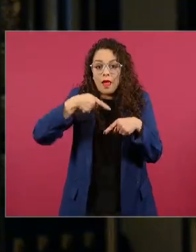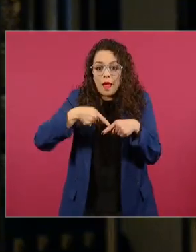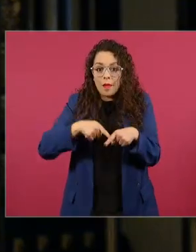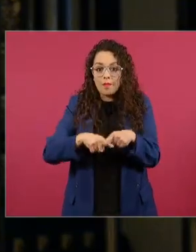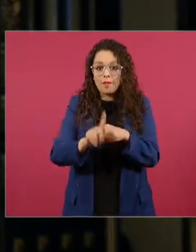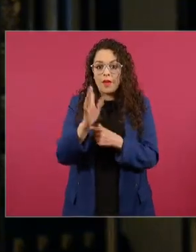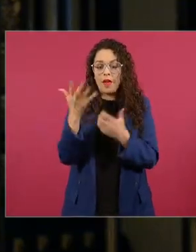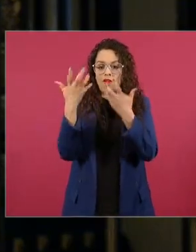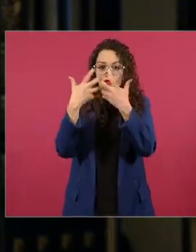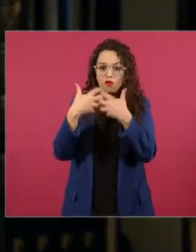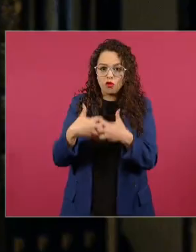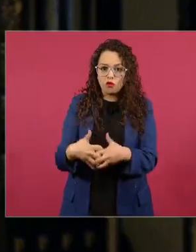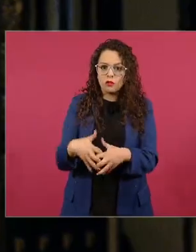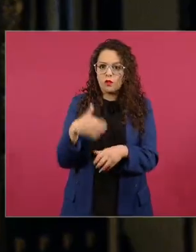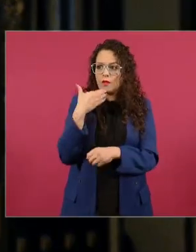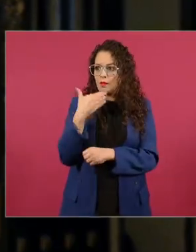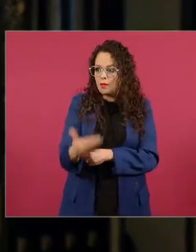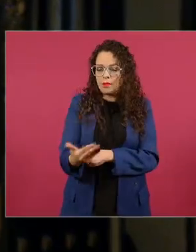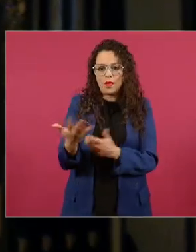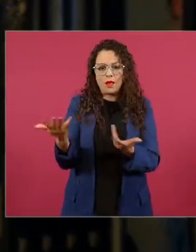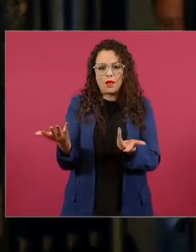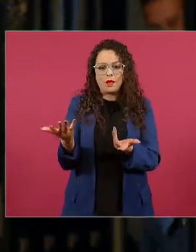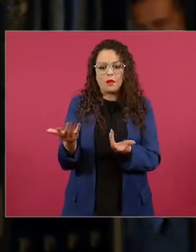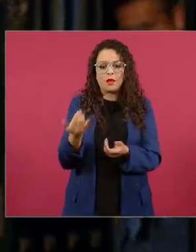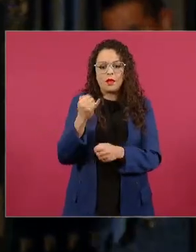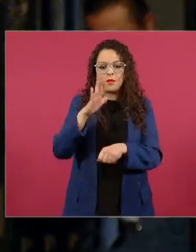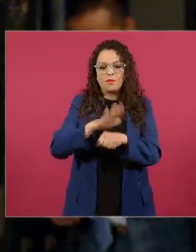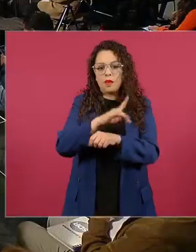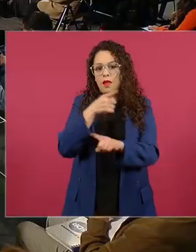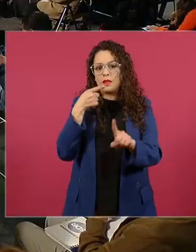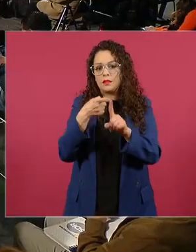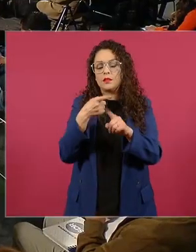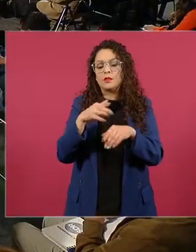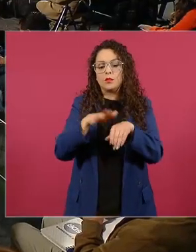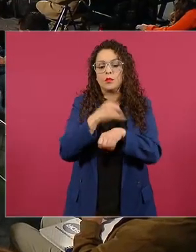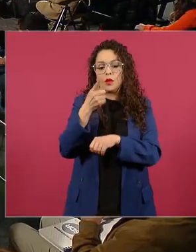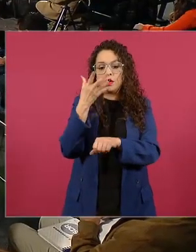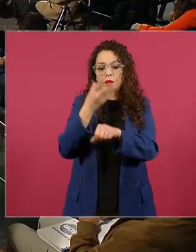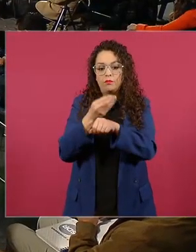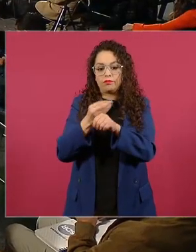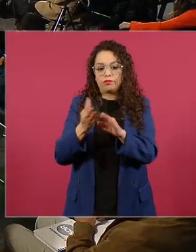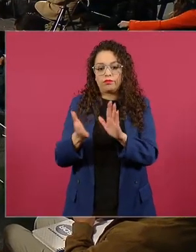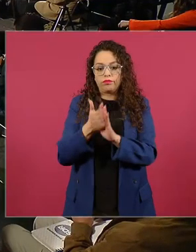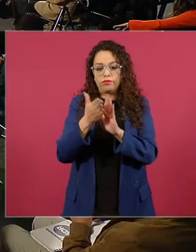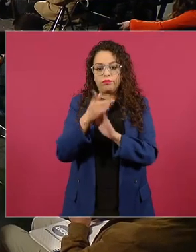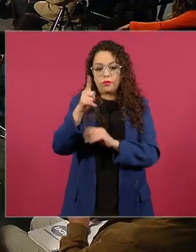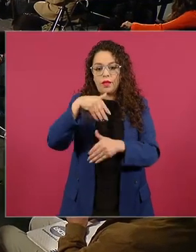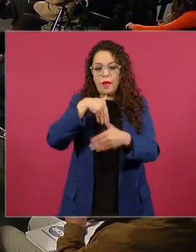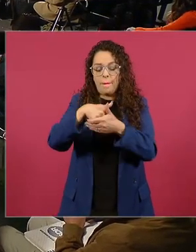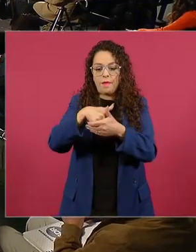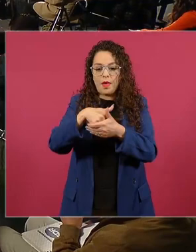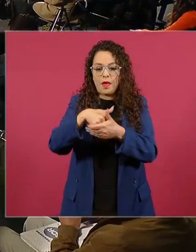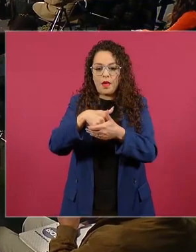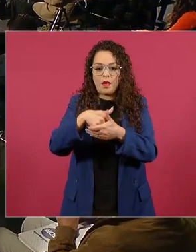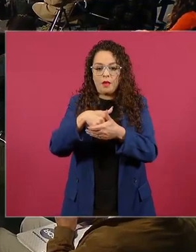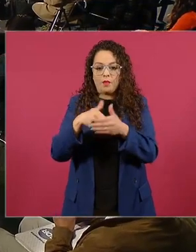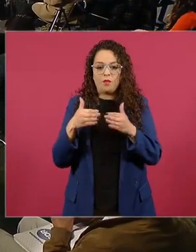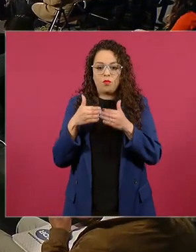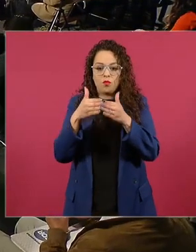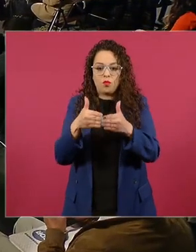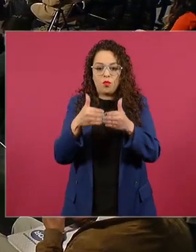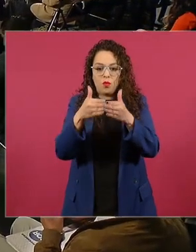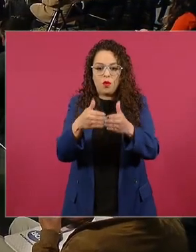calado este proyecto en específico sobre la infraestructura del puerto se sabe que en Sonora se está avanzando en varios frentes está el tema de la